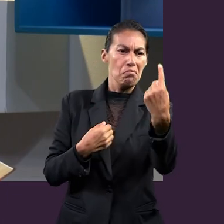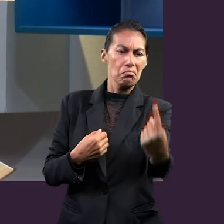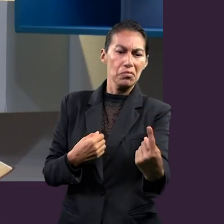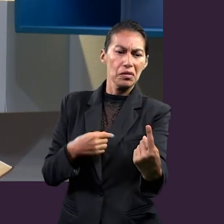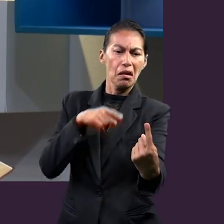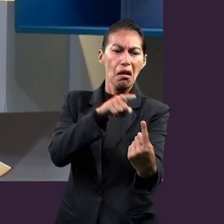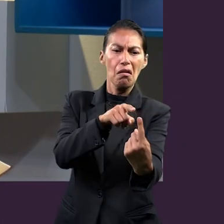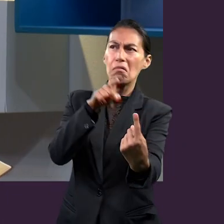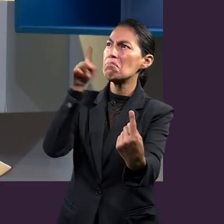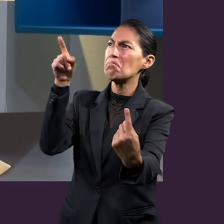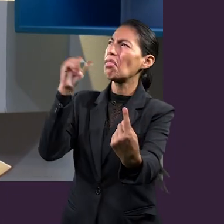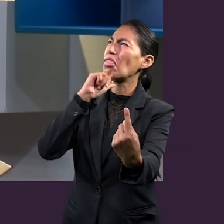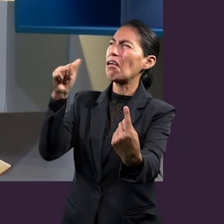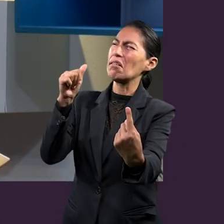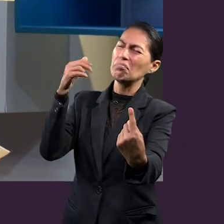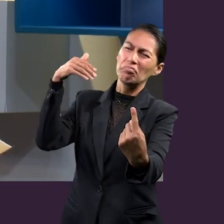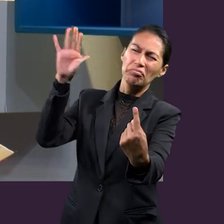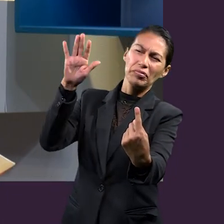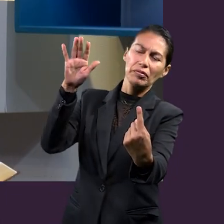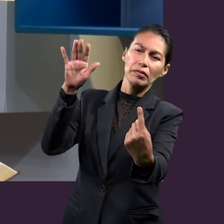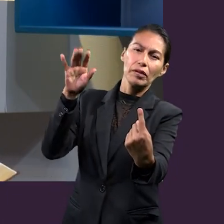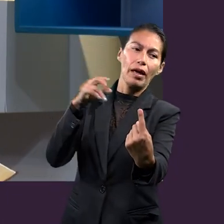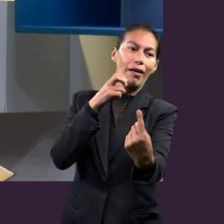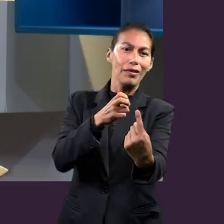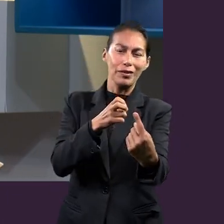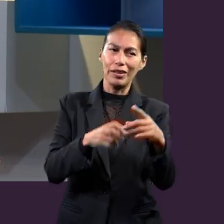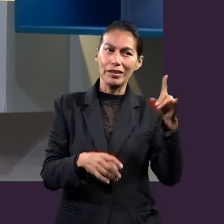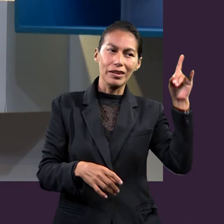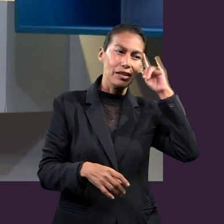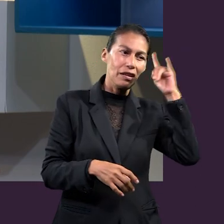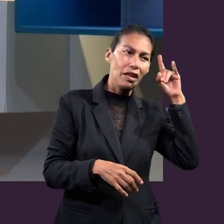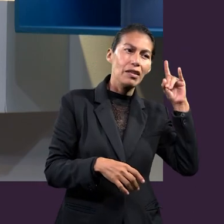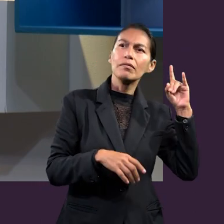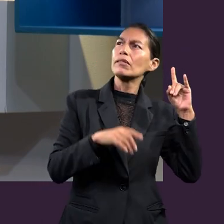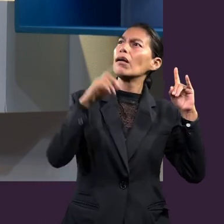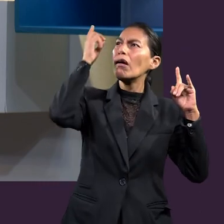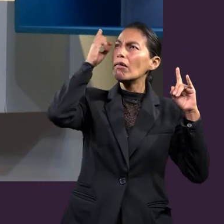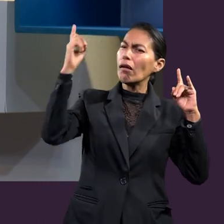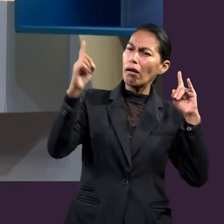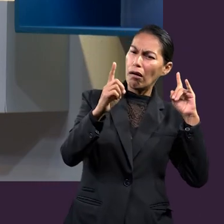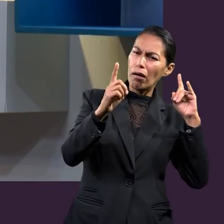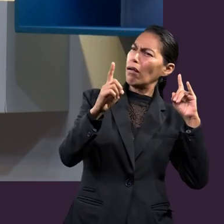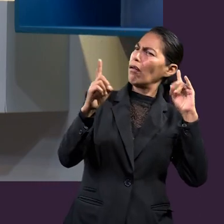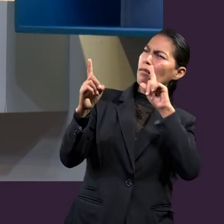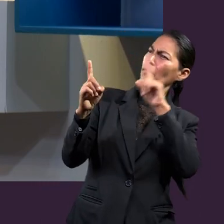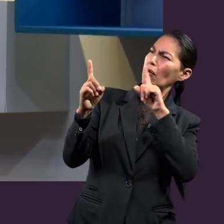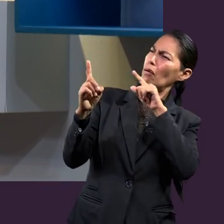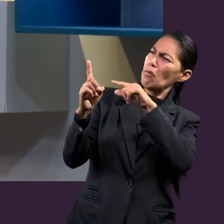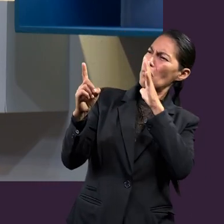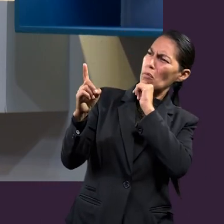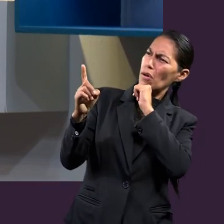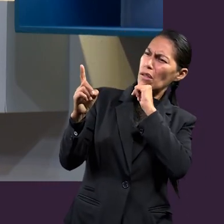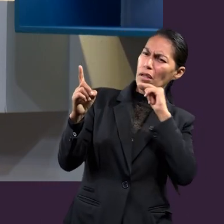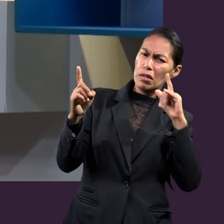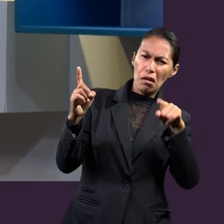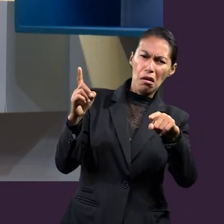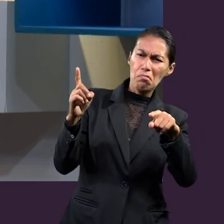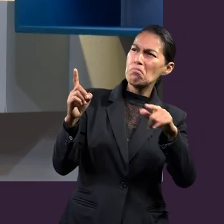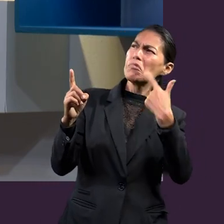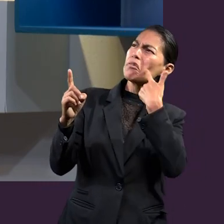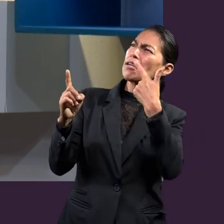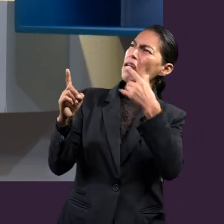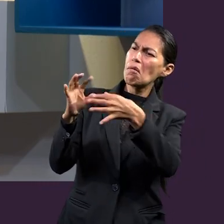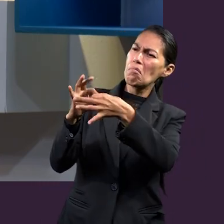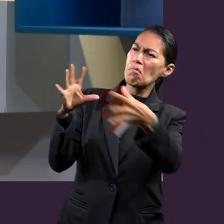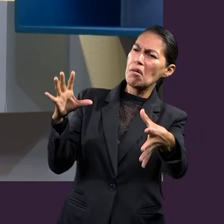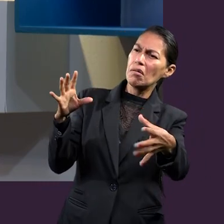que no quiere nada con Dios. Y entonces dice el diablo, tú no puedes entrar aquí porque él no quiere nada contigo. Pero resulta que